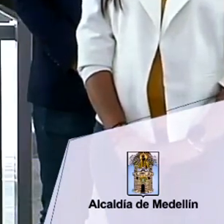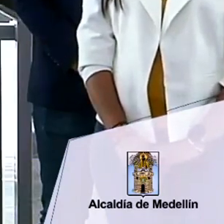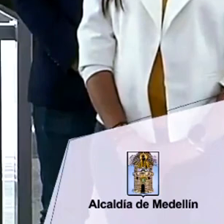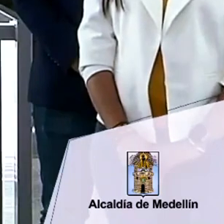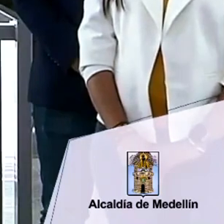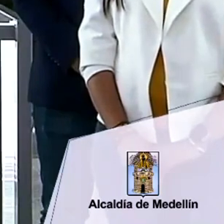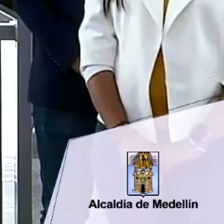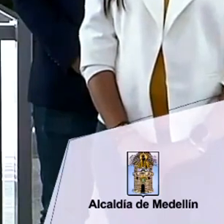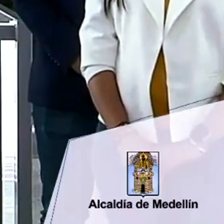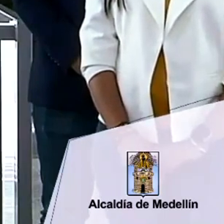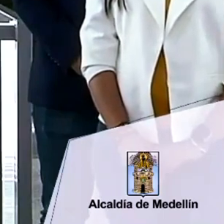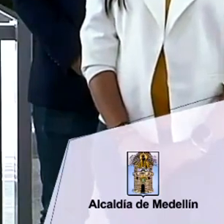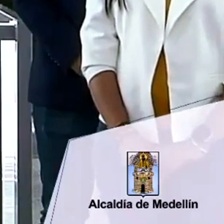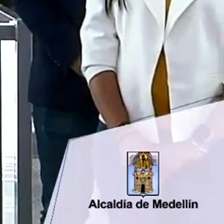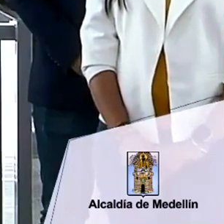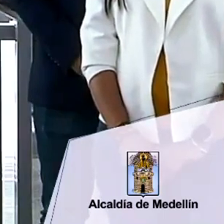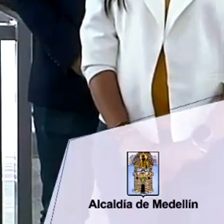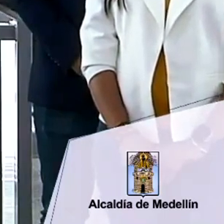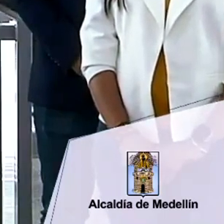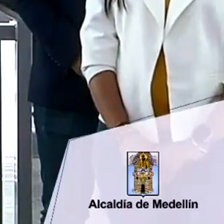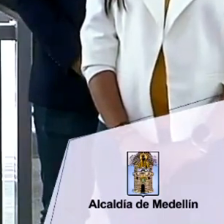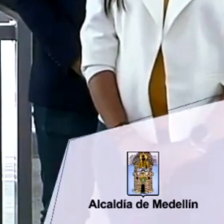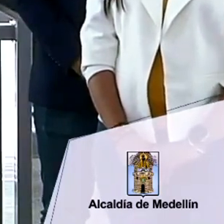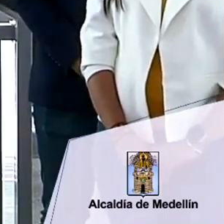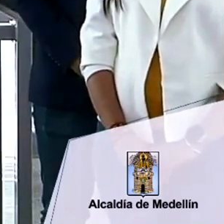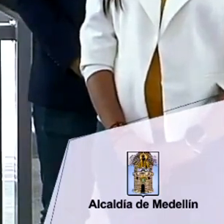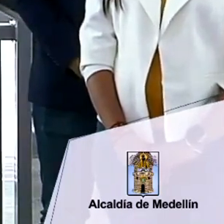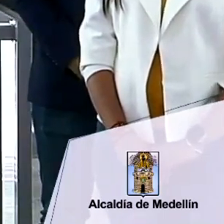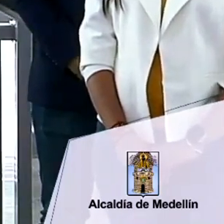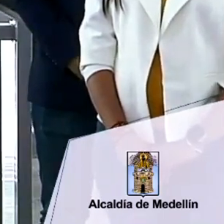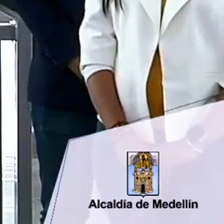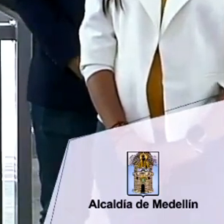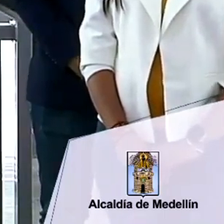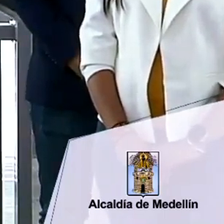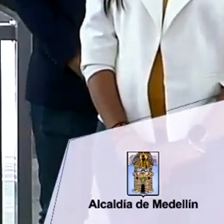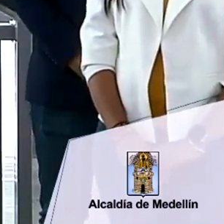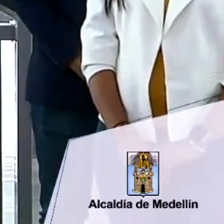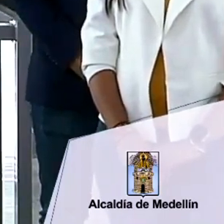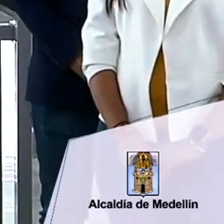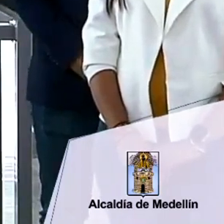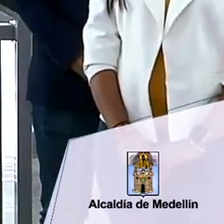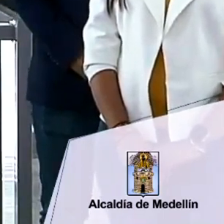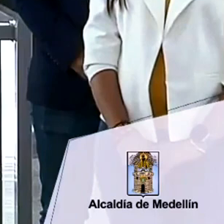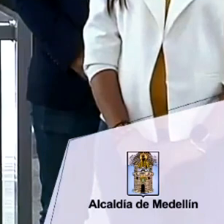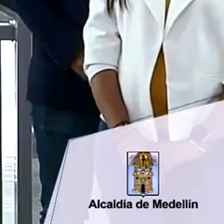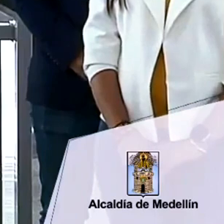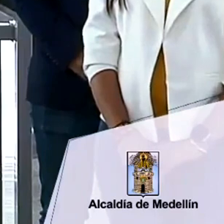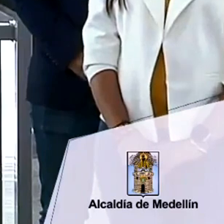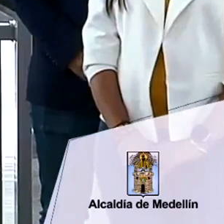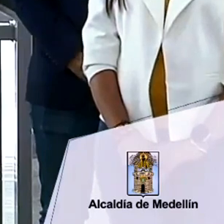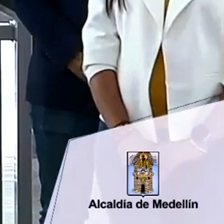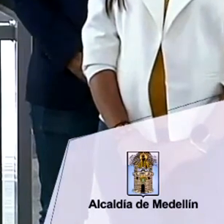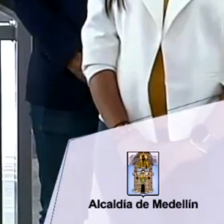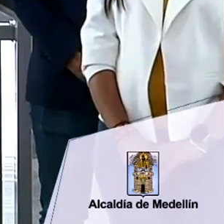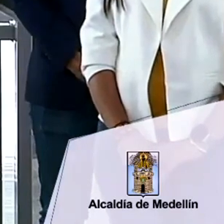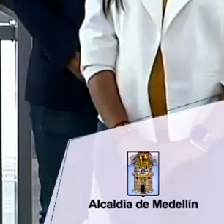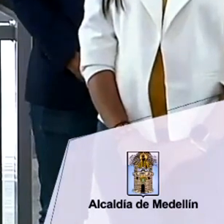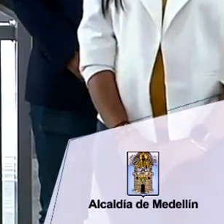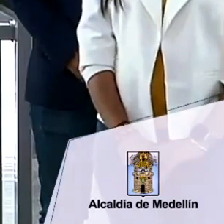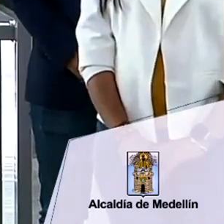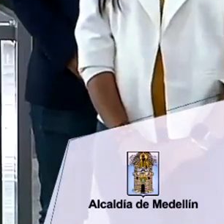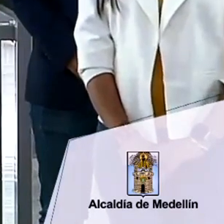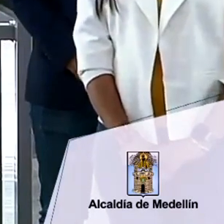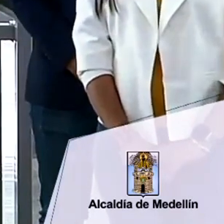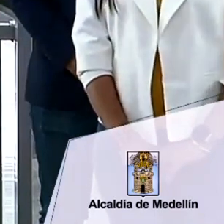contaminante en el aire de la ciudad, porque va a funcionar 100% eléctrico y va a permitir realmente entonces